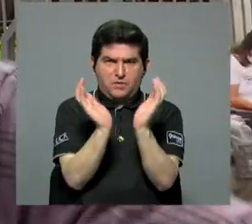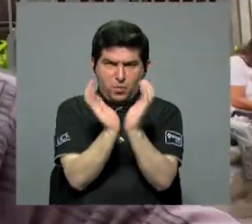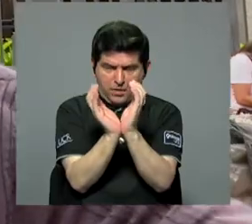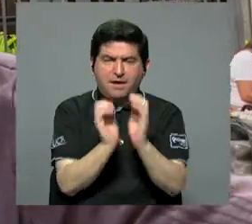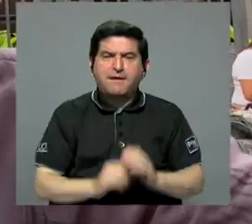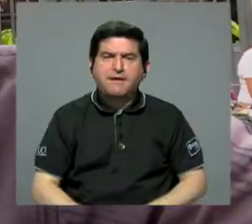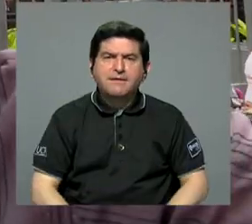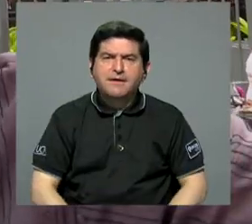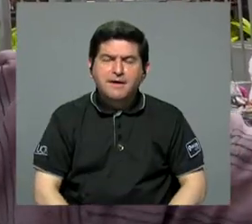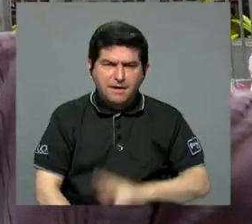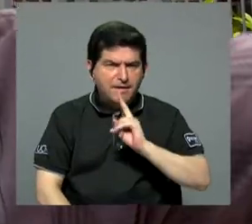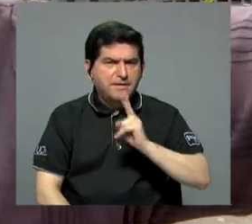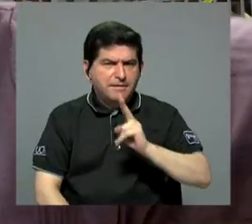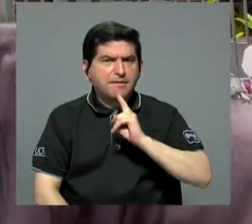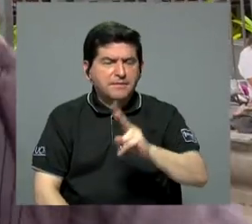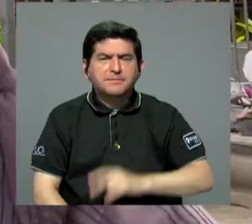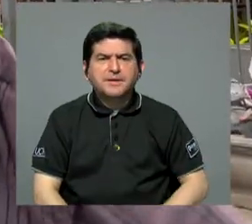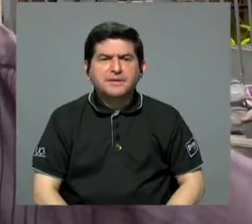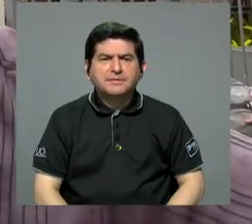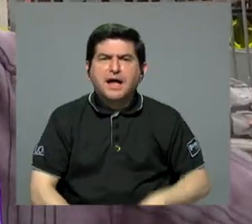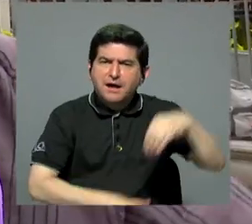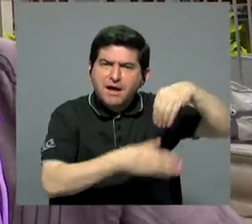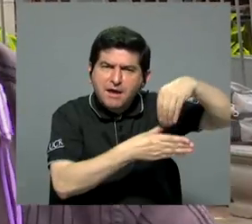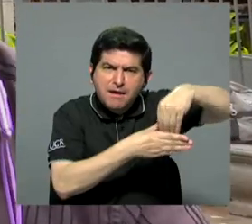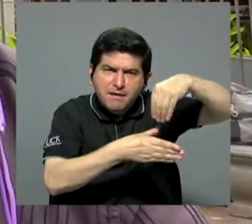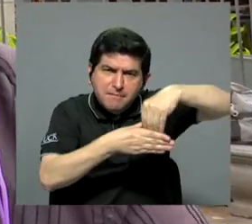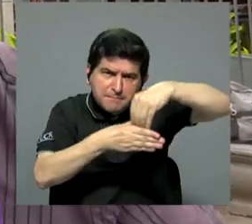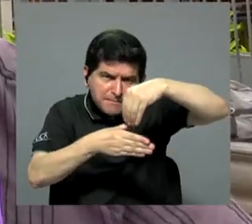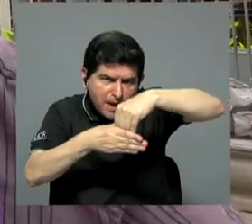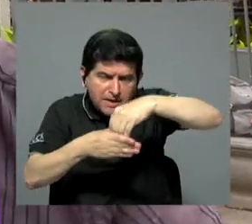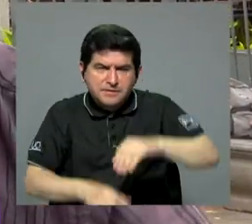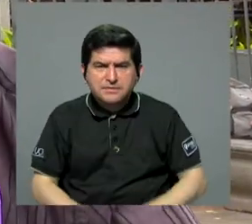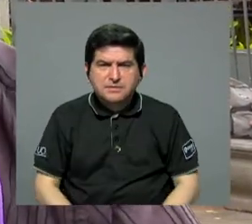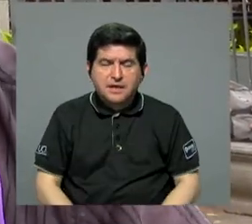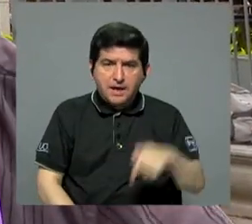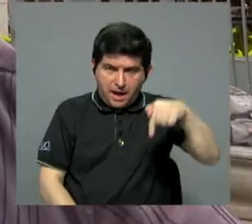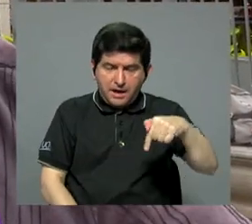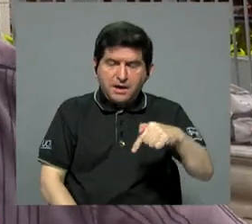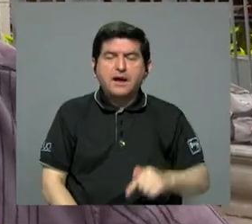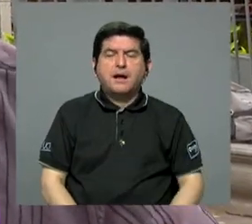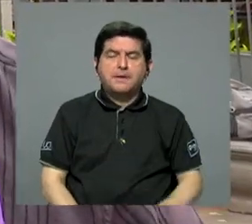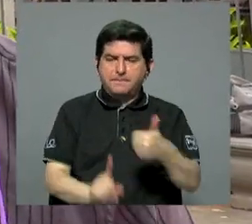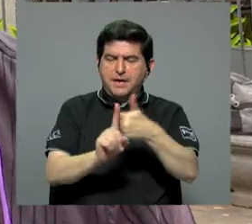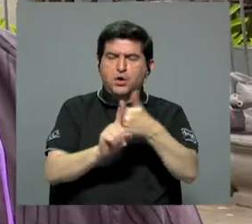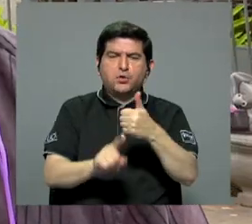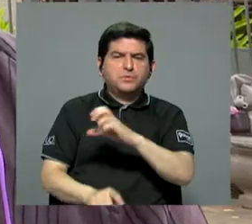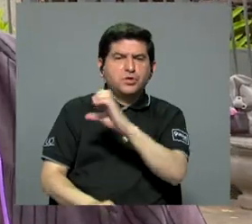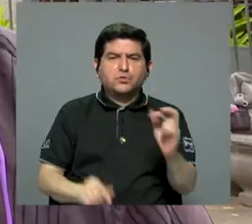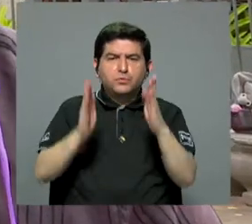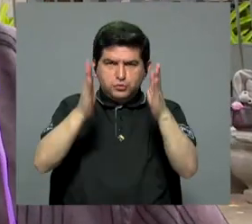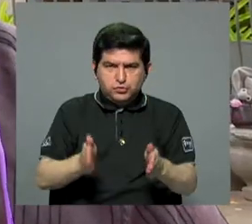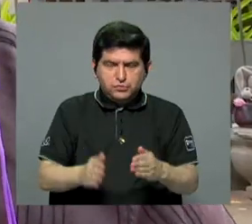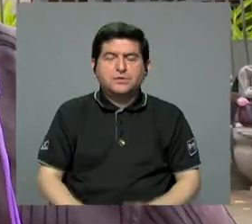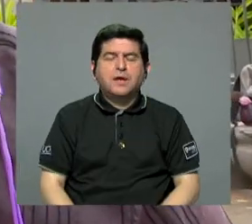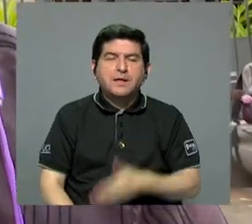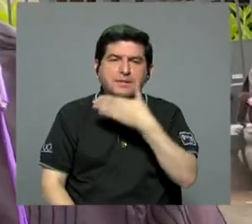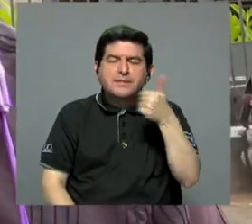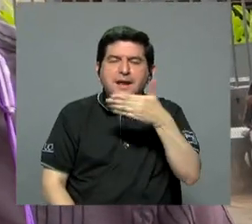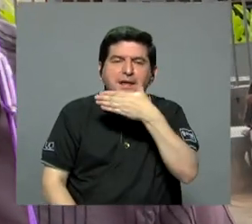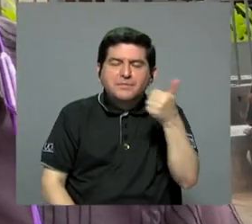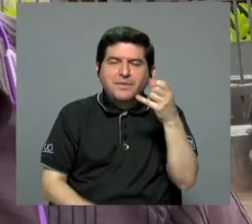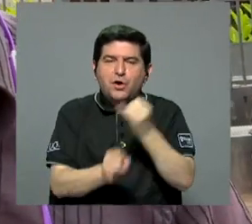seguro que realmente invierte, ¿verdad? Para los chicos, para mí es una de las mejores